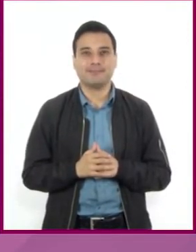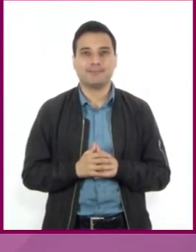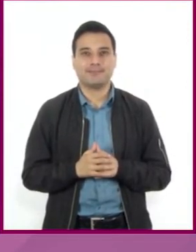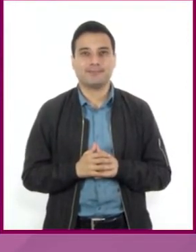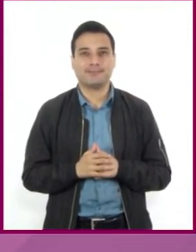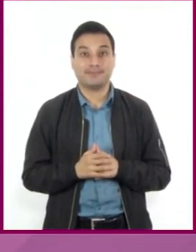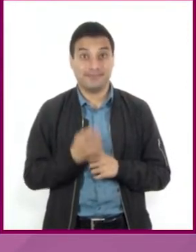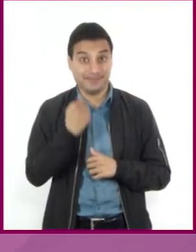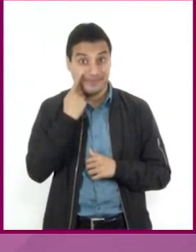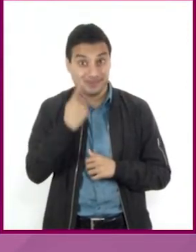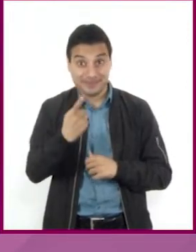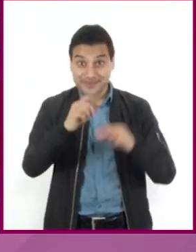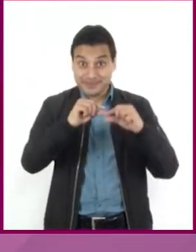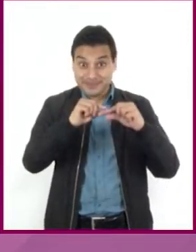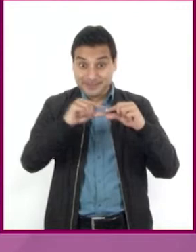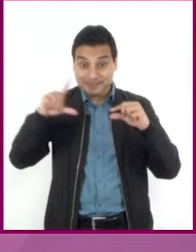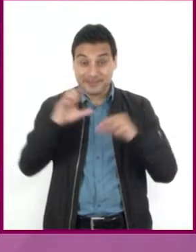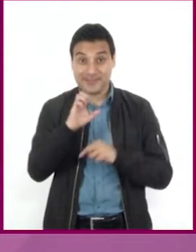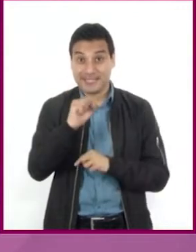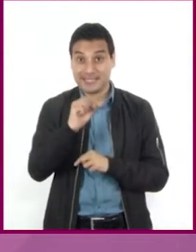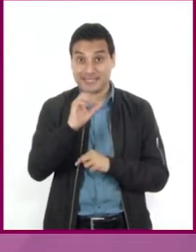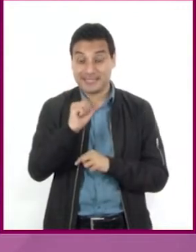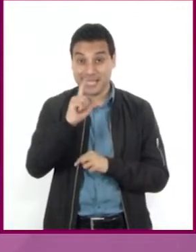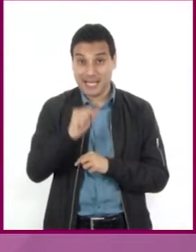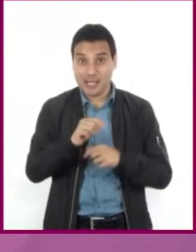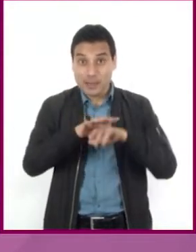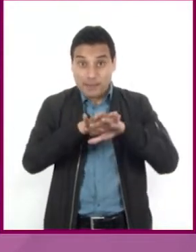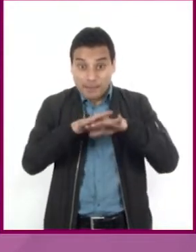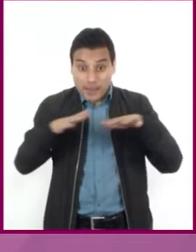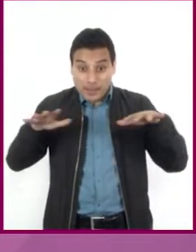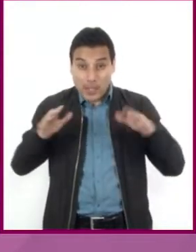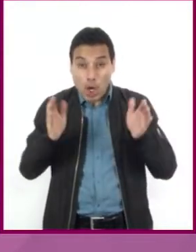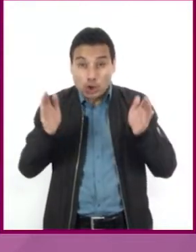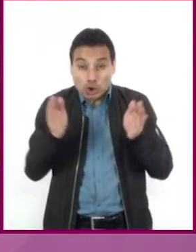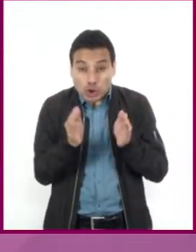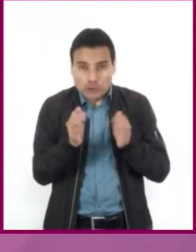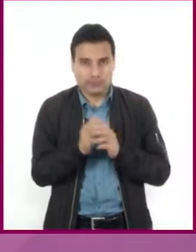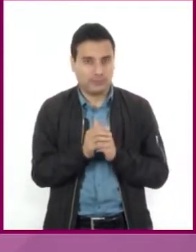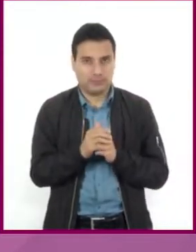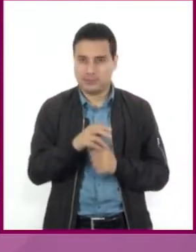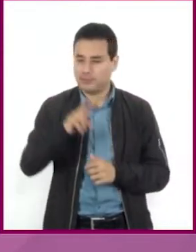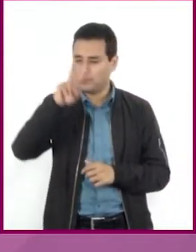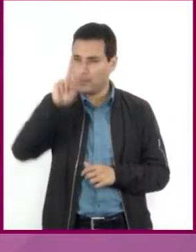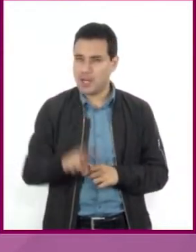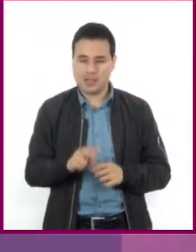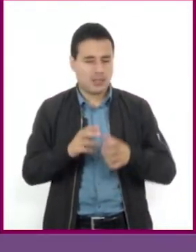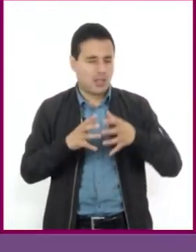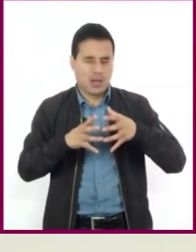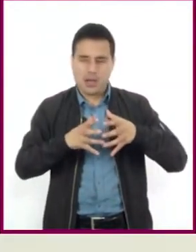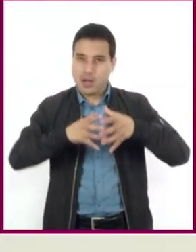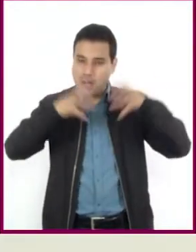Mira la escala de este mapa. El océano mide unos cuantos centímetros en el mapa, pero en realidad es muy grande.